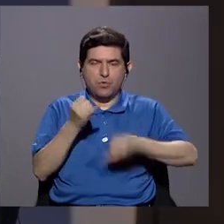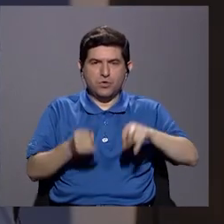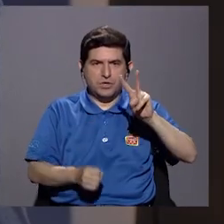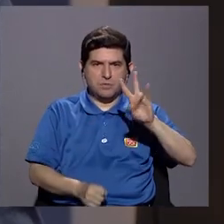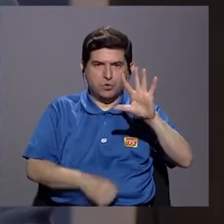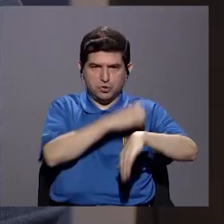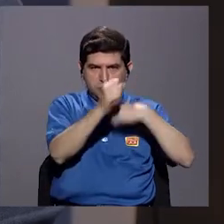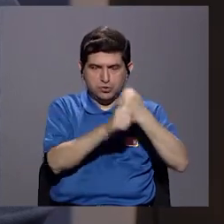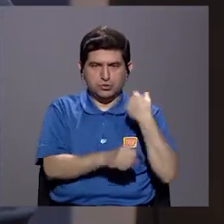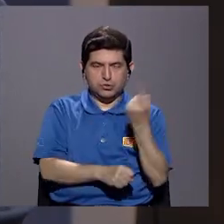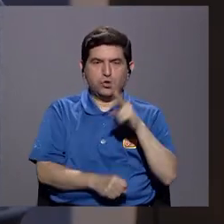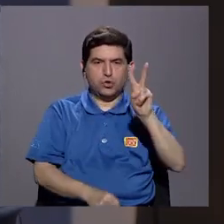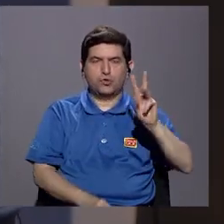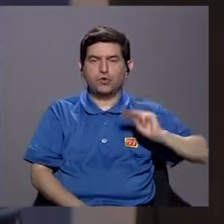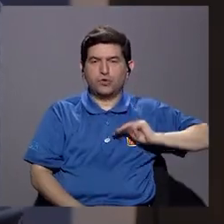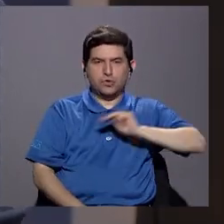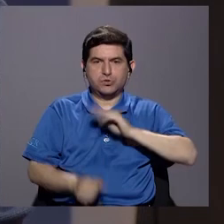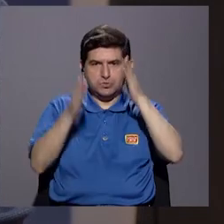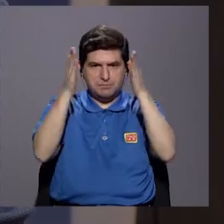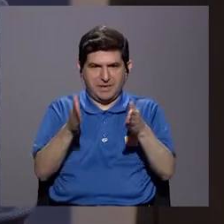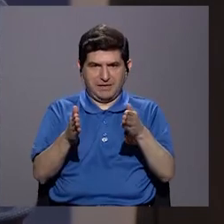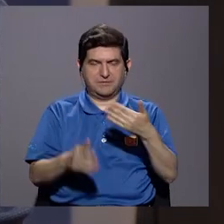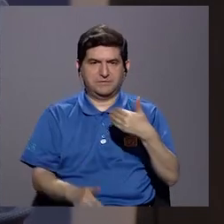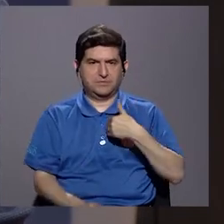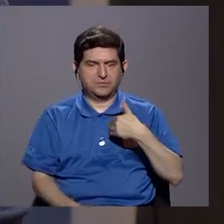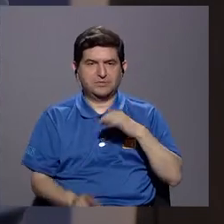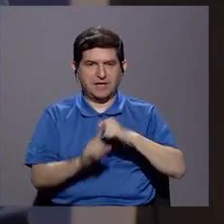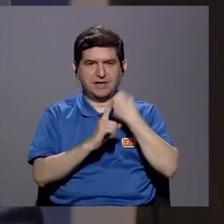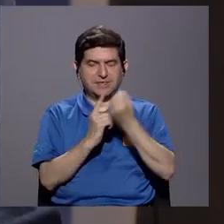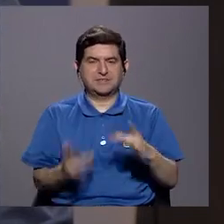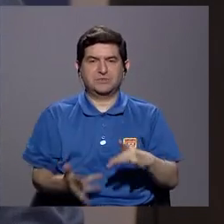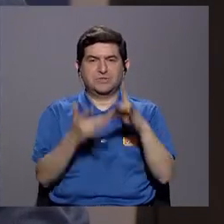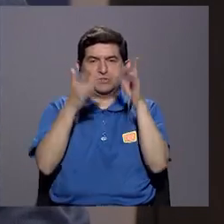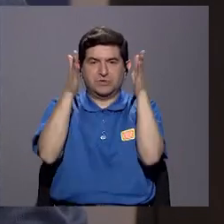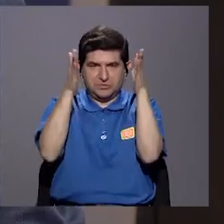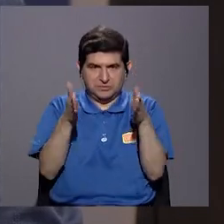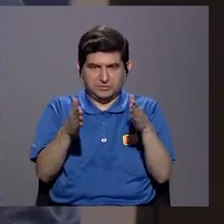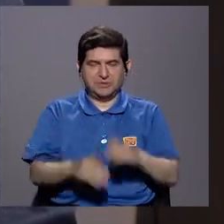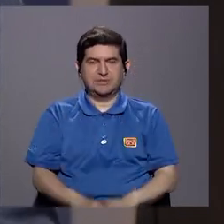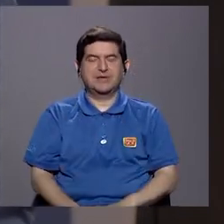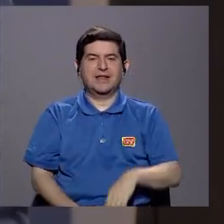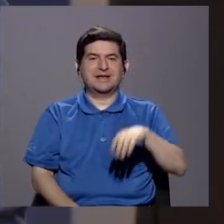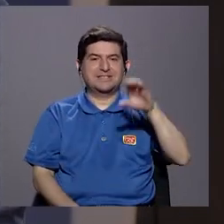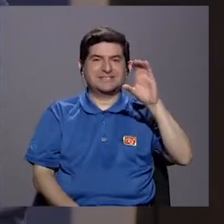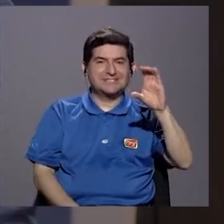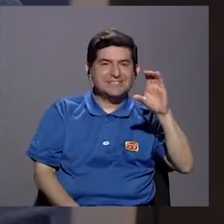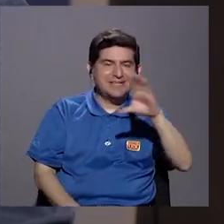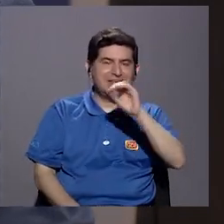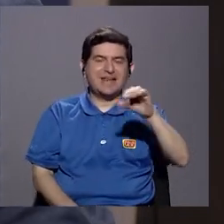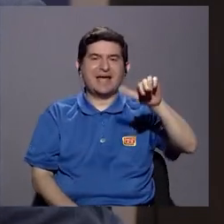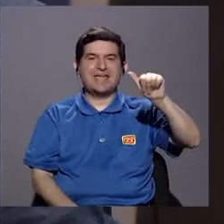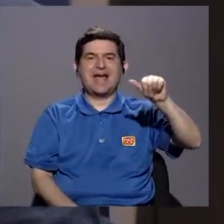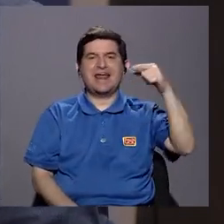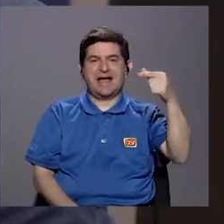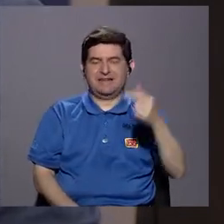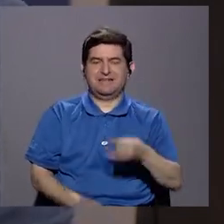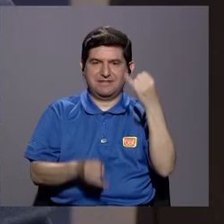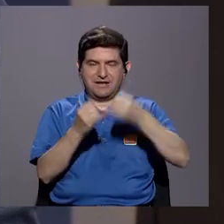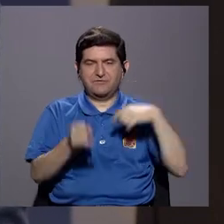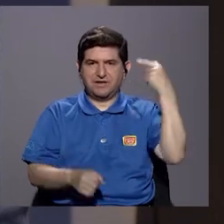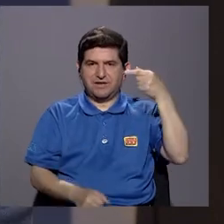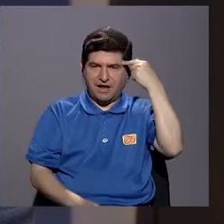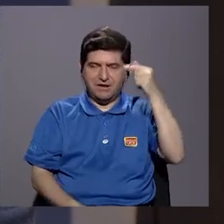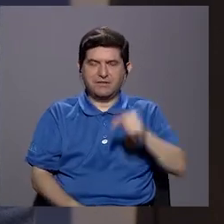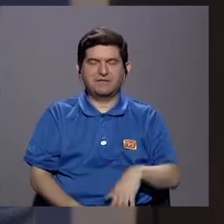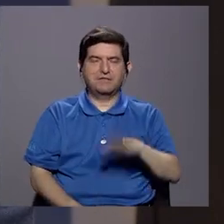menos, solo ha habido dos ministras que han tenido, digamos, condición de expertas, que han sido doña Cecilia y doña Ana Garita. Al final del